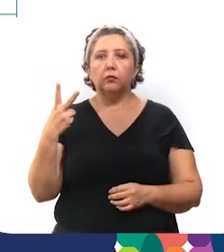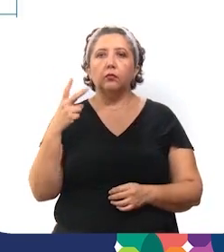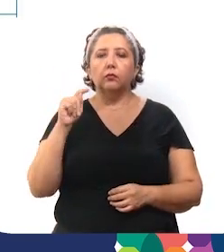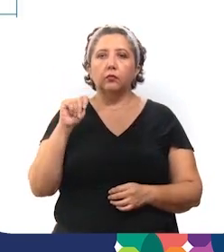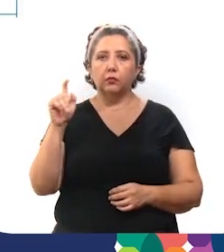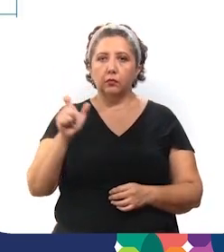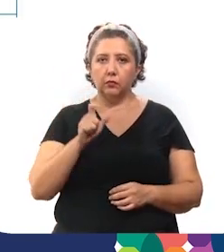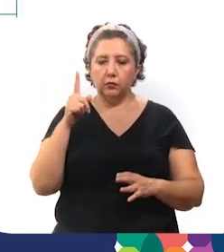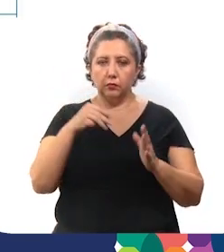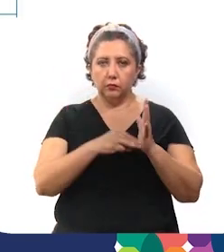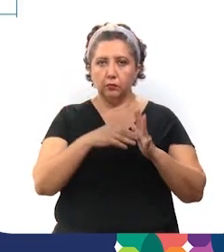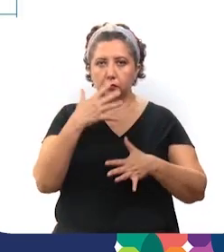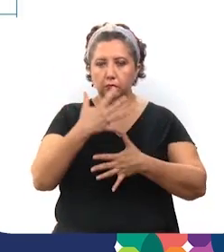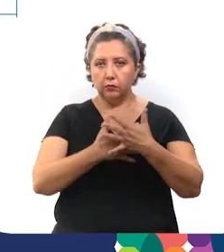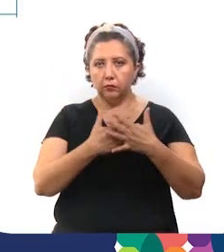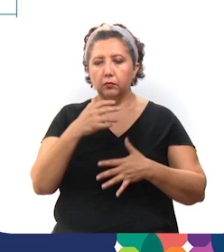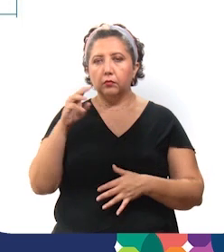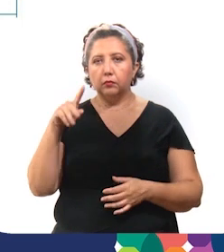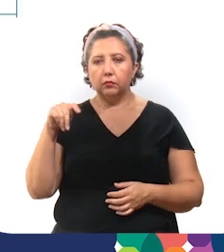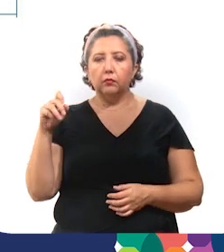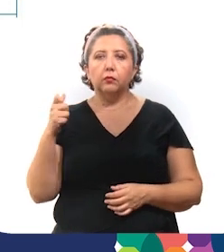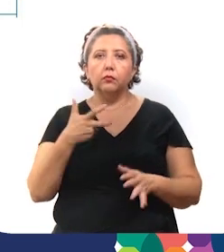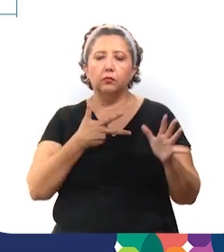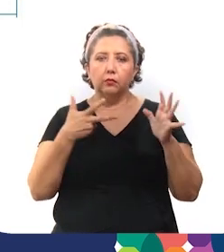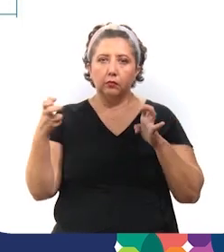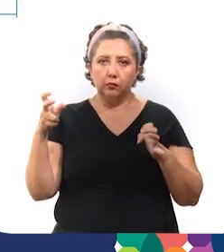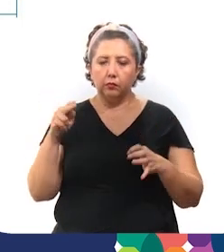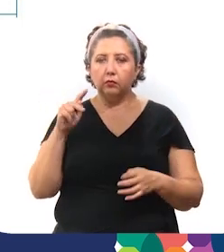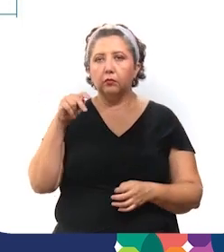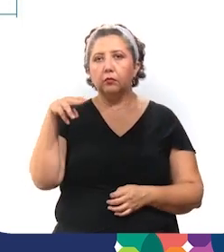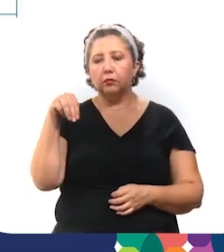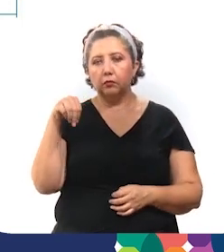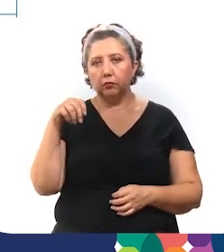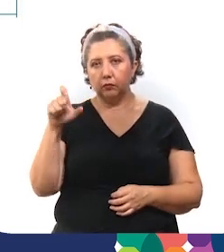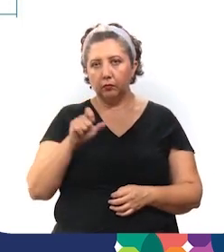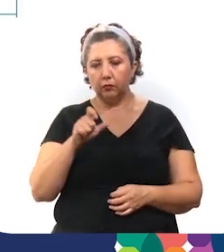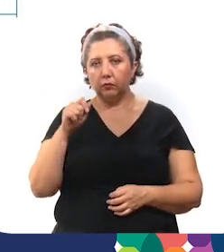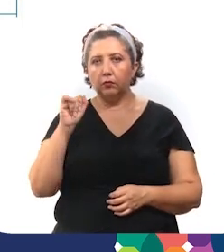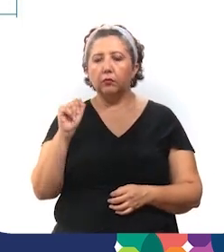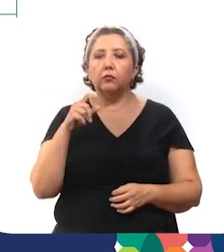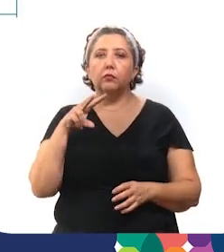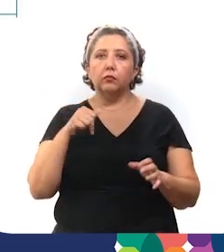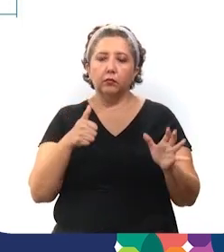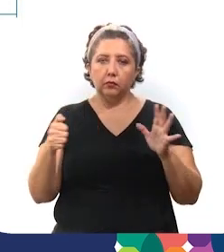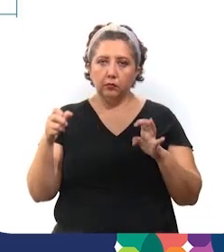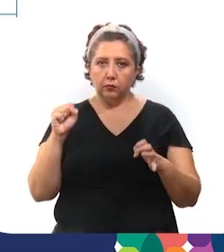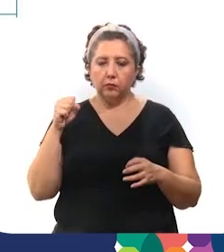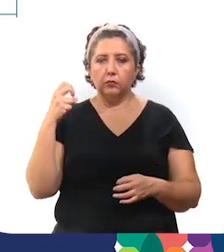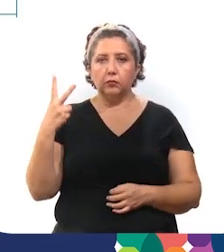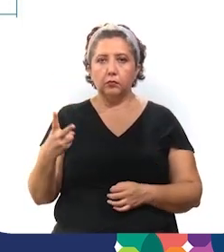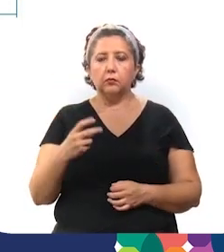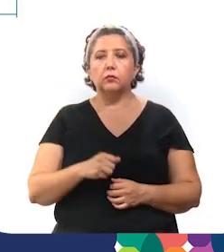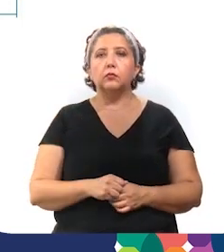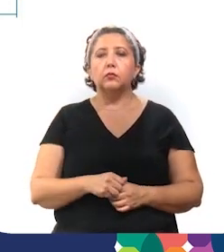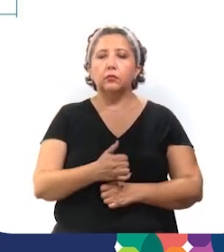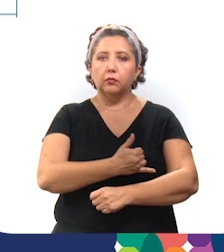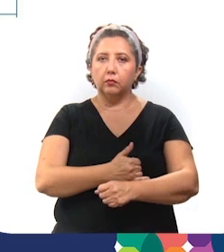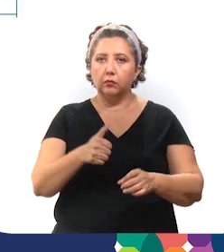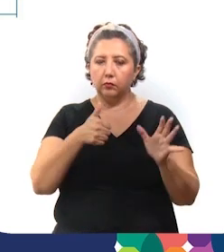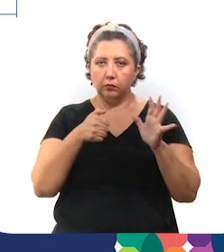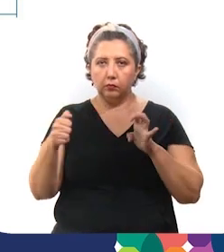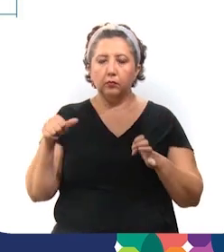Tekax 1,015, Motul 880, Mashcanú 662, Isamal 616,